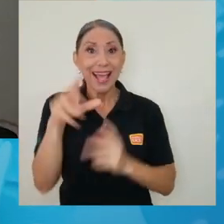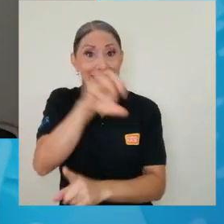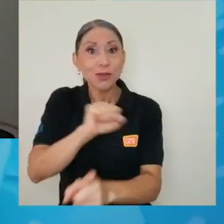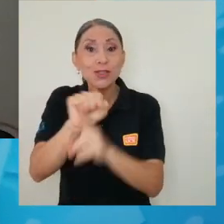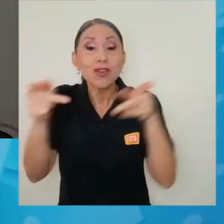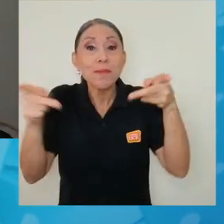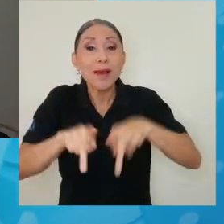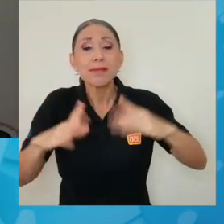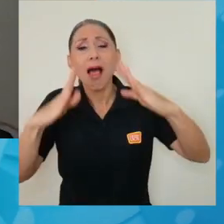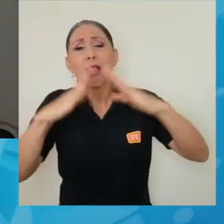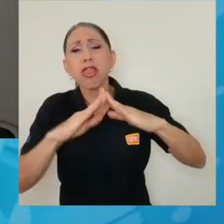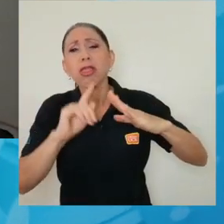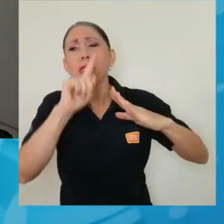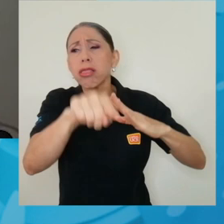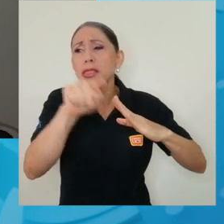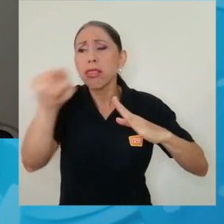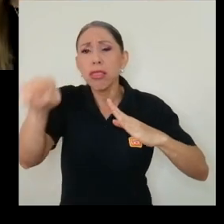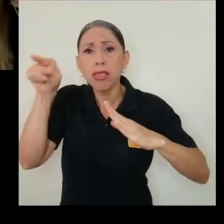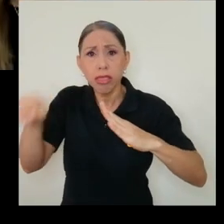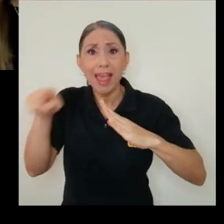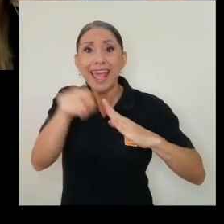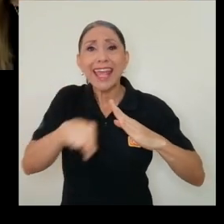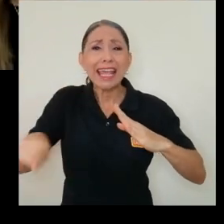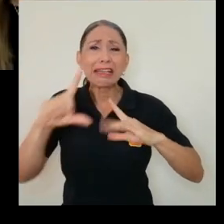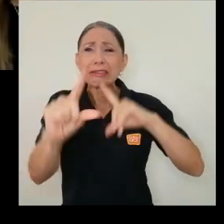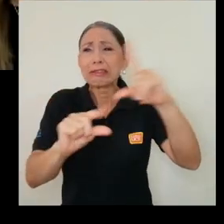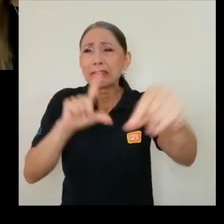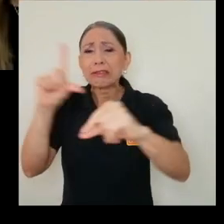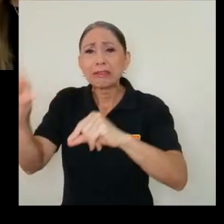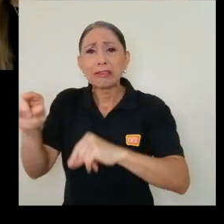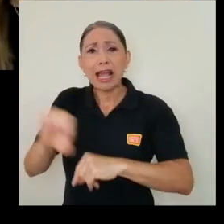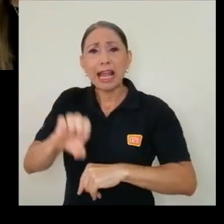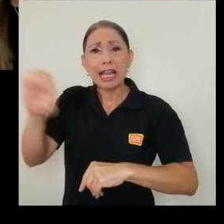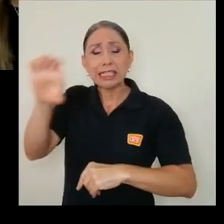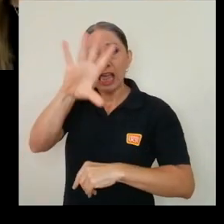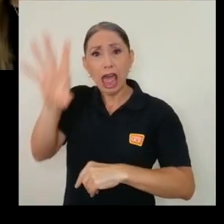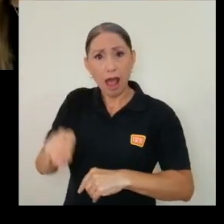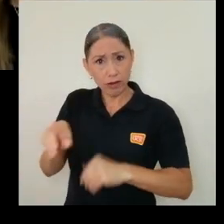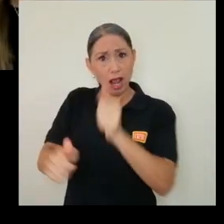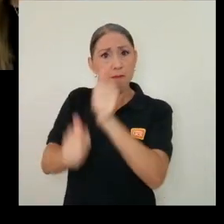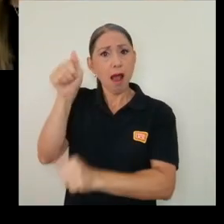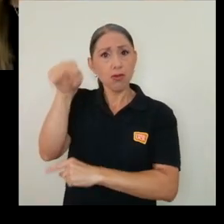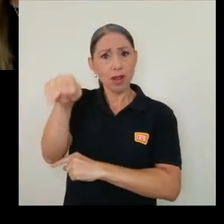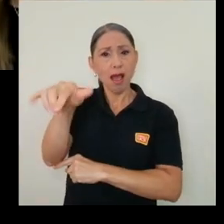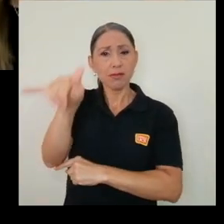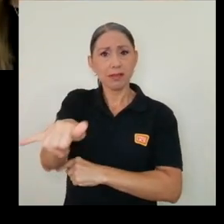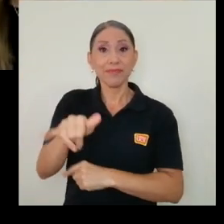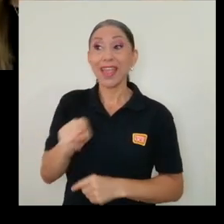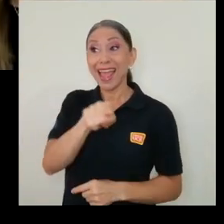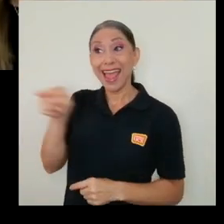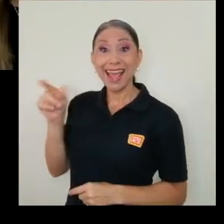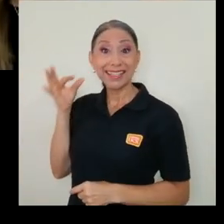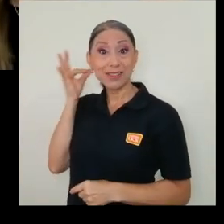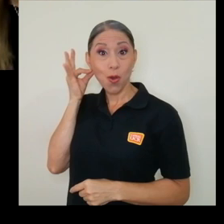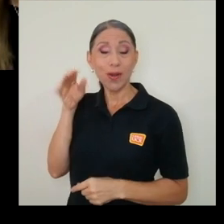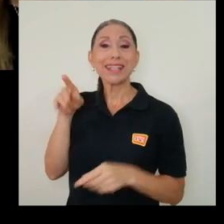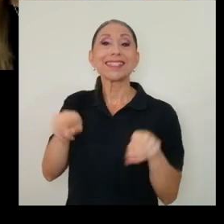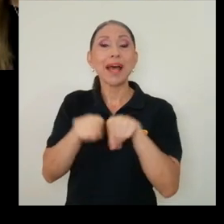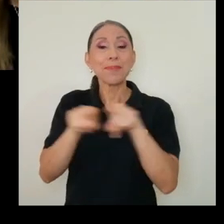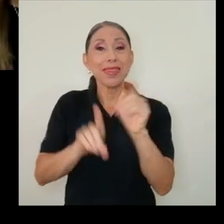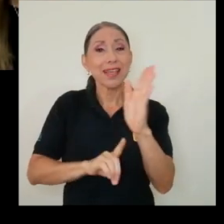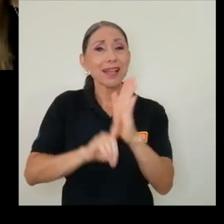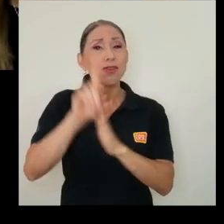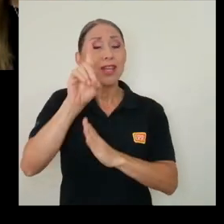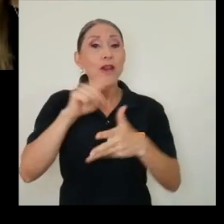zonas rurales que son el mayor porcentaje de zonas del este de África. Las jóvenes además desarrollaron tres formulaciones de